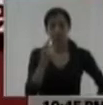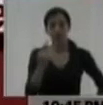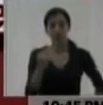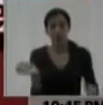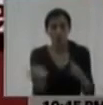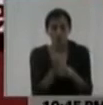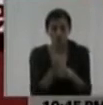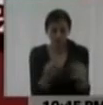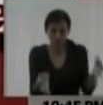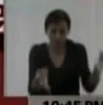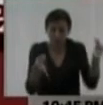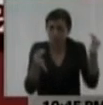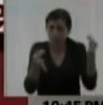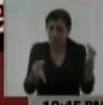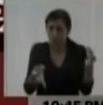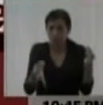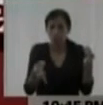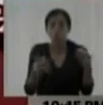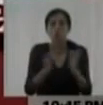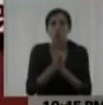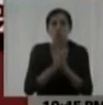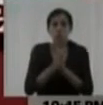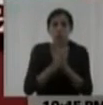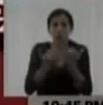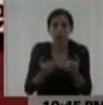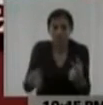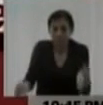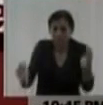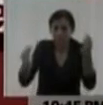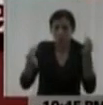...que me acabo de conseguir aquí, ¿vale? Esto está calientico.